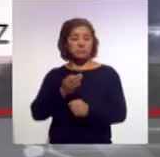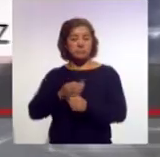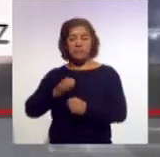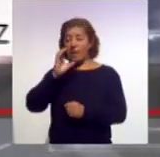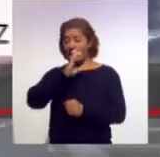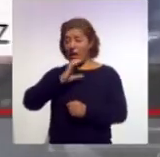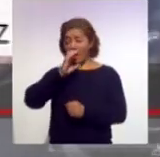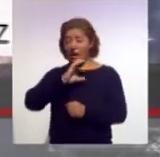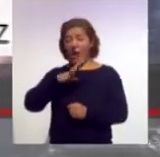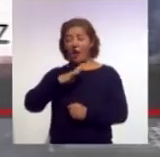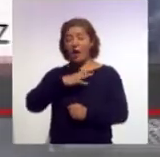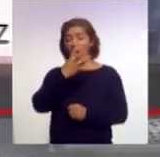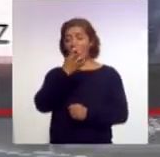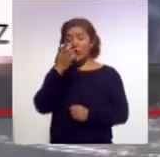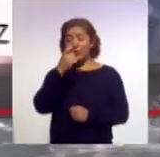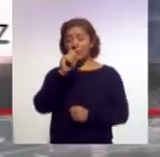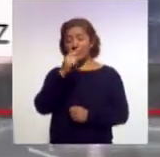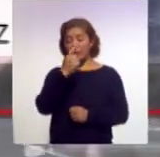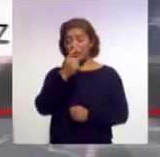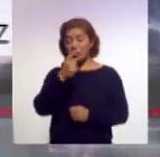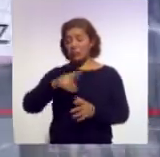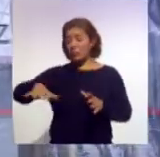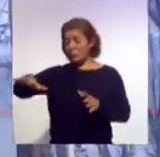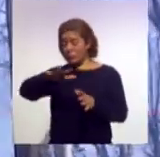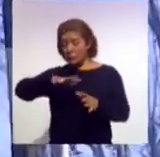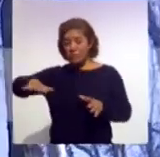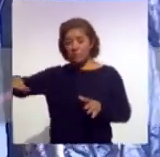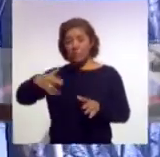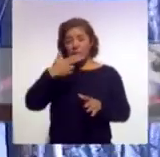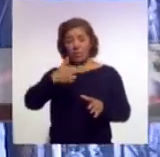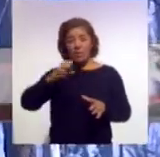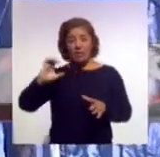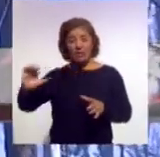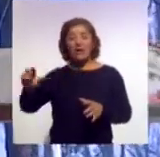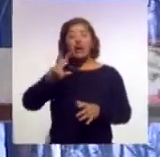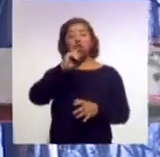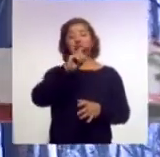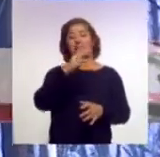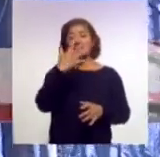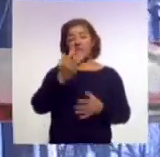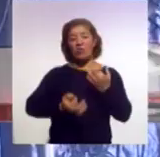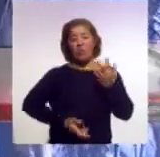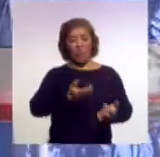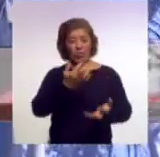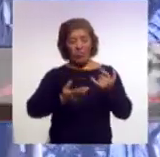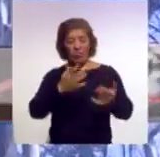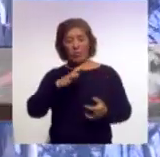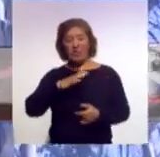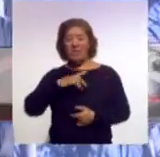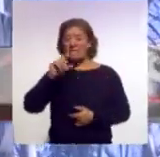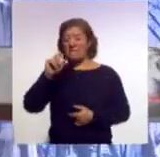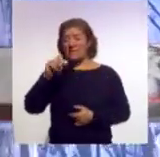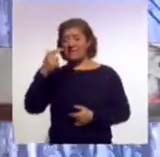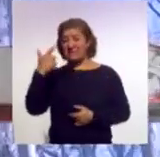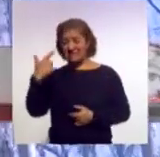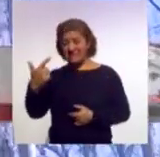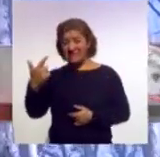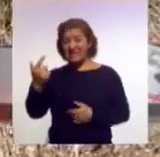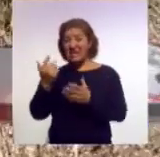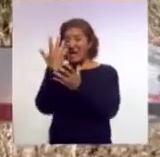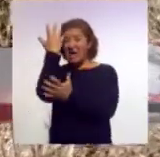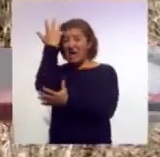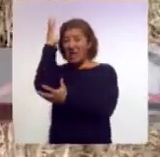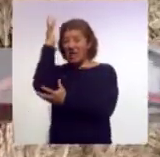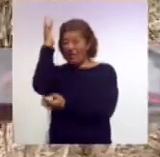421 hectáreas ocasionados por más de 85 incendios que dañaron 27 hectáreas de árbol de renuevo